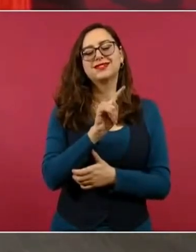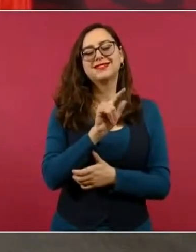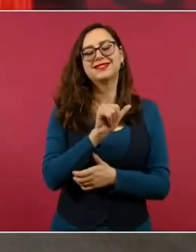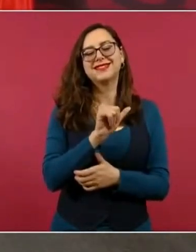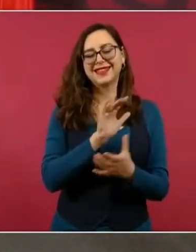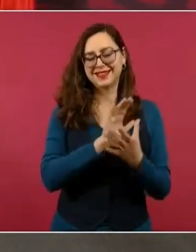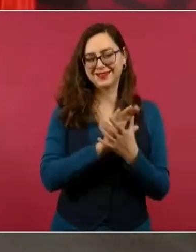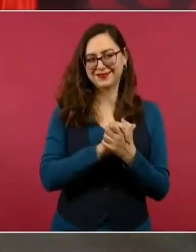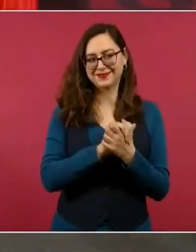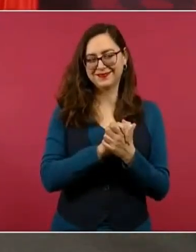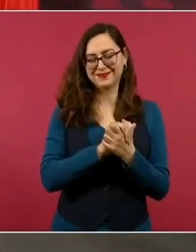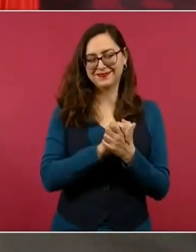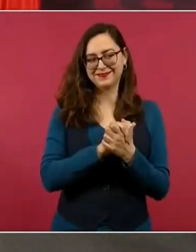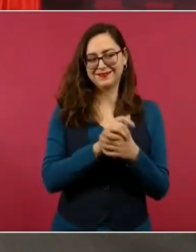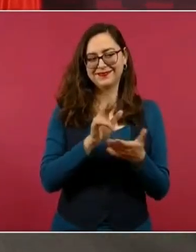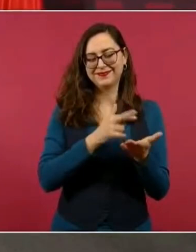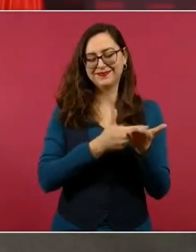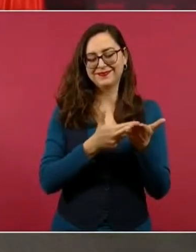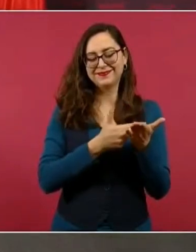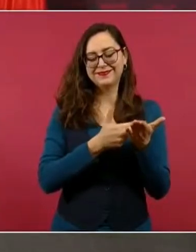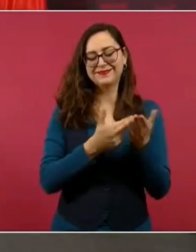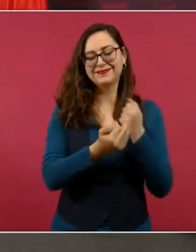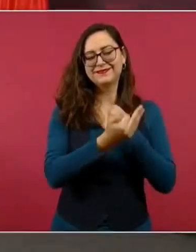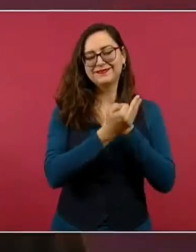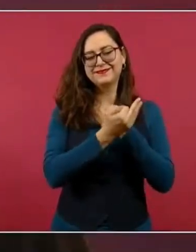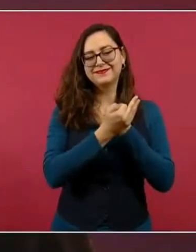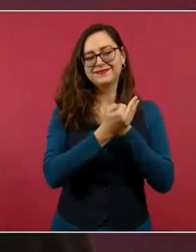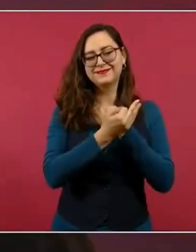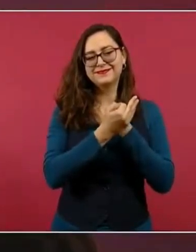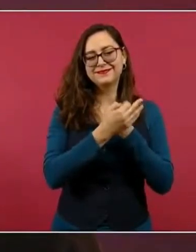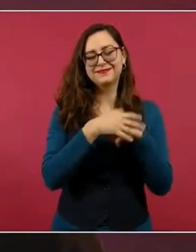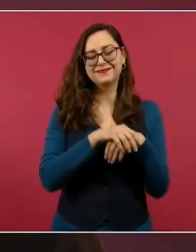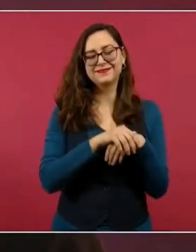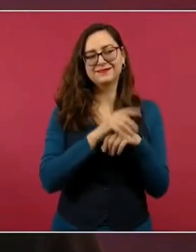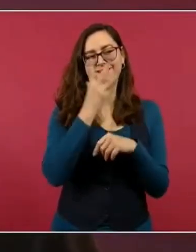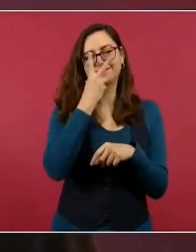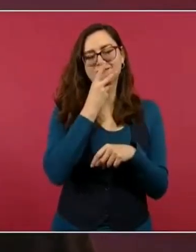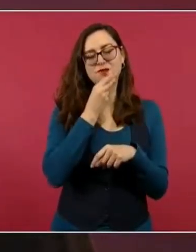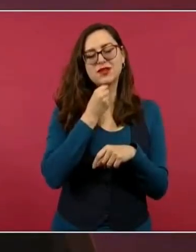este de color